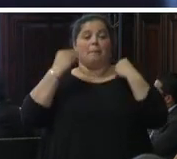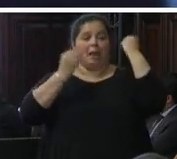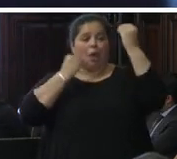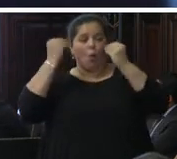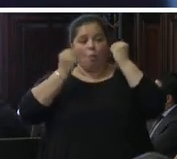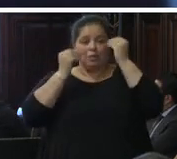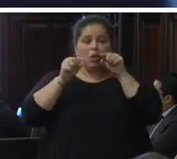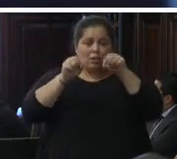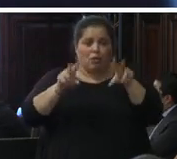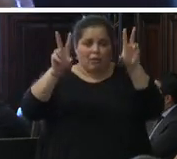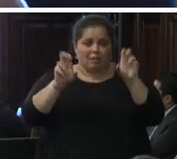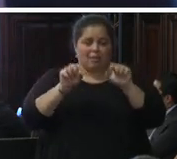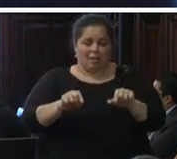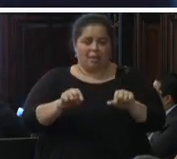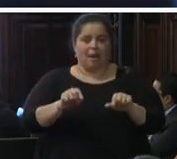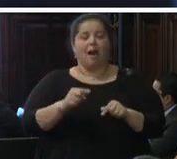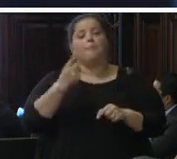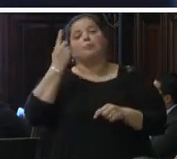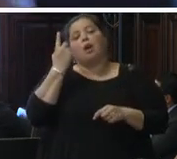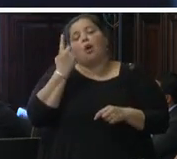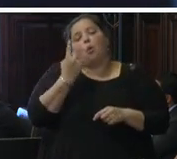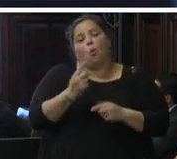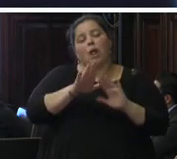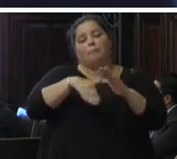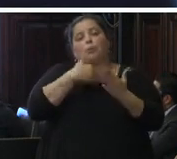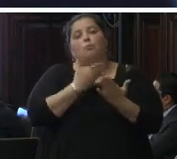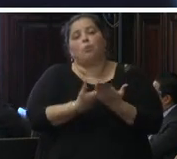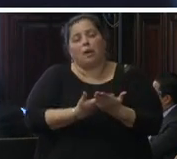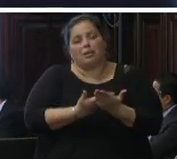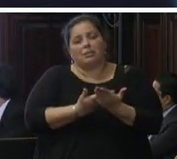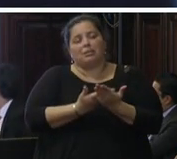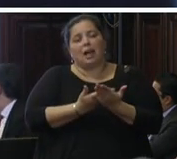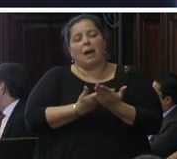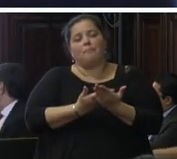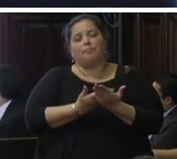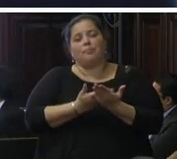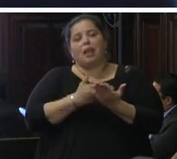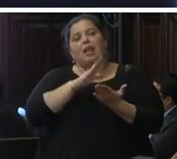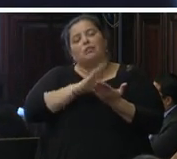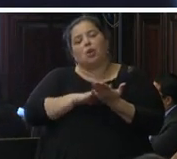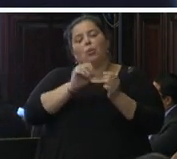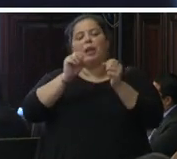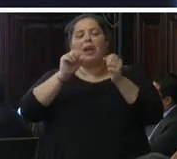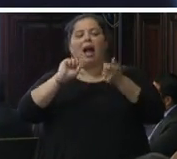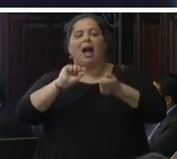una propuesta de reforma al